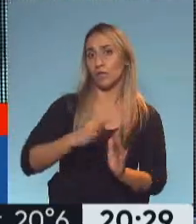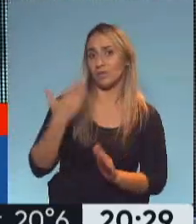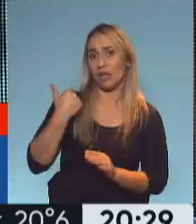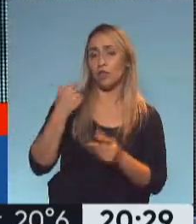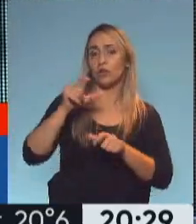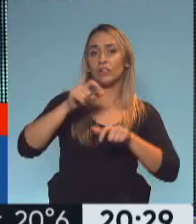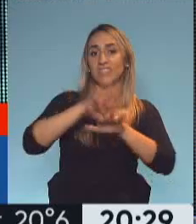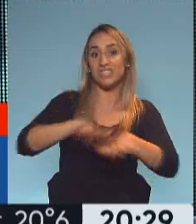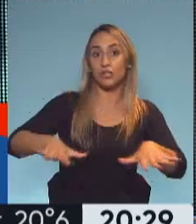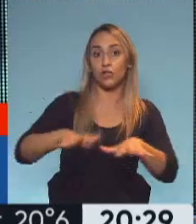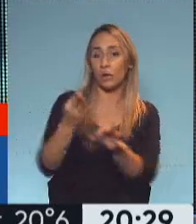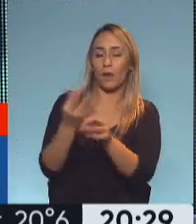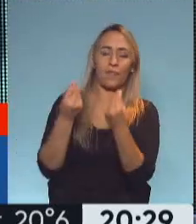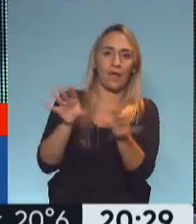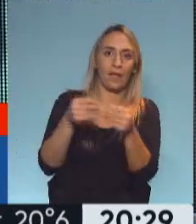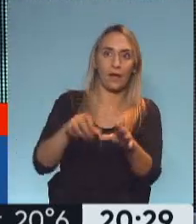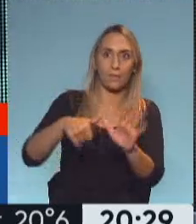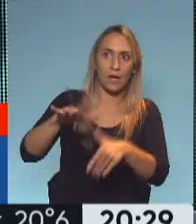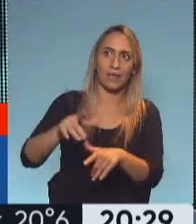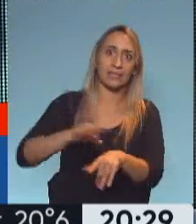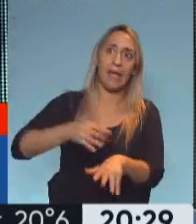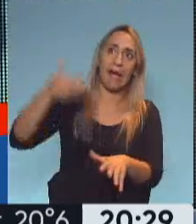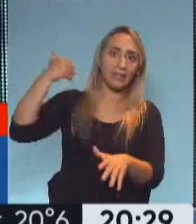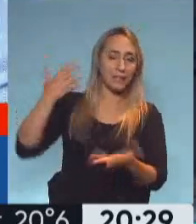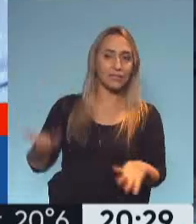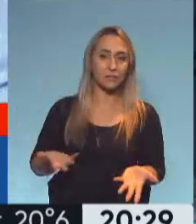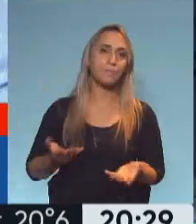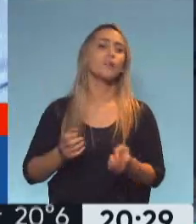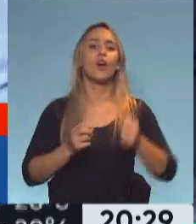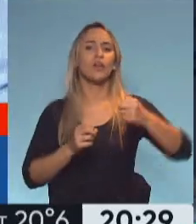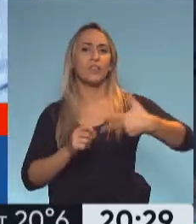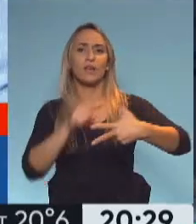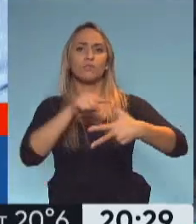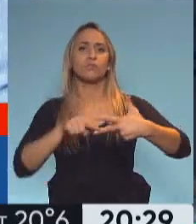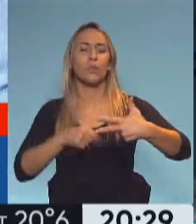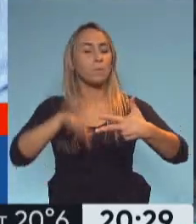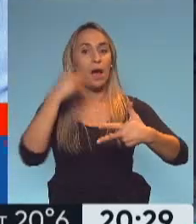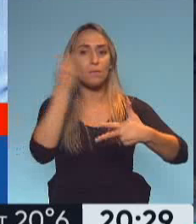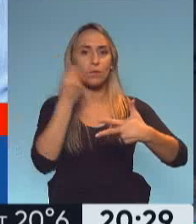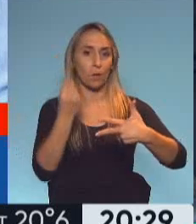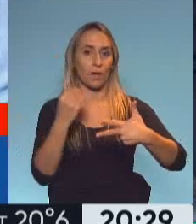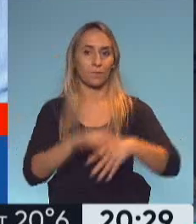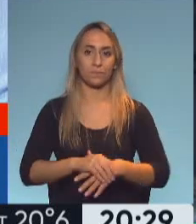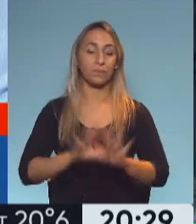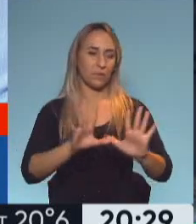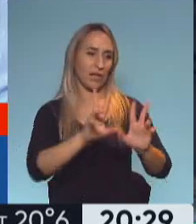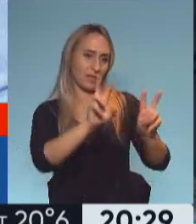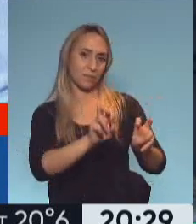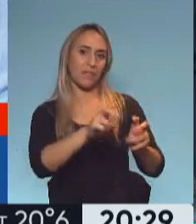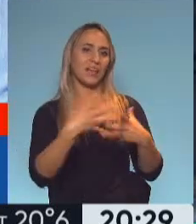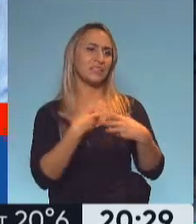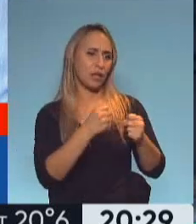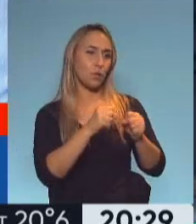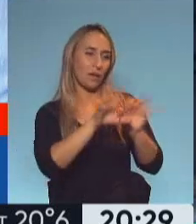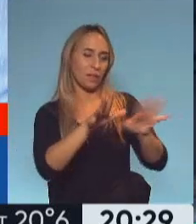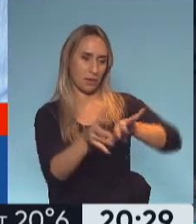escolar de la que había. Las tres grandes preocupaciones, ¿cuáles podrían ser? Mirá, sacamos lo sanitario y sacamos